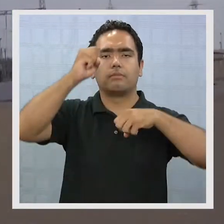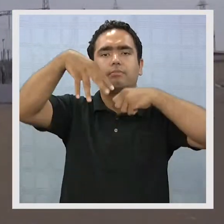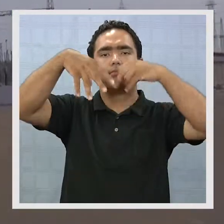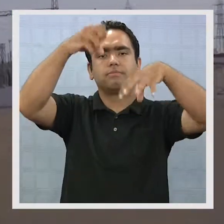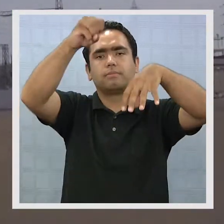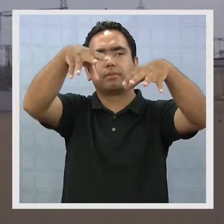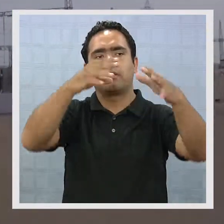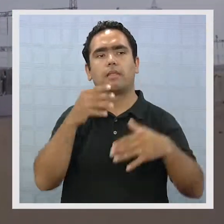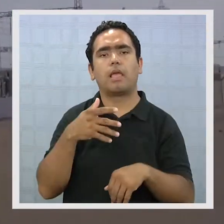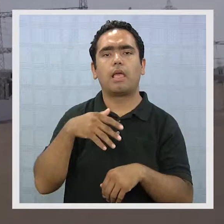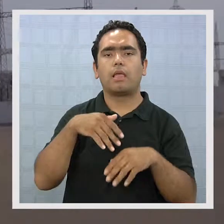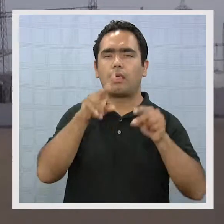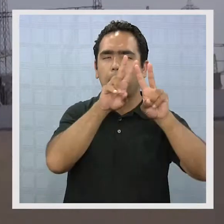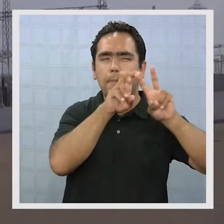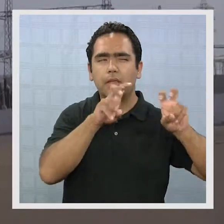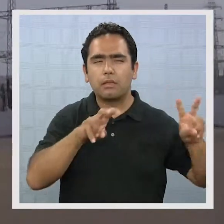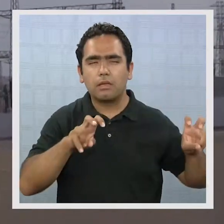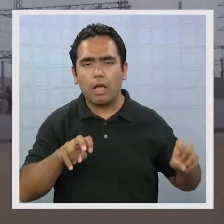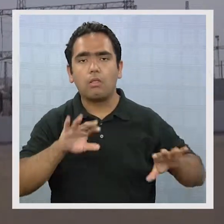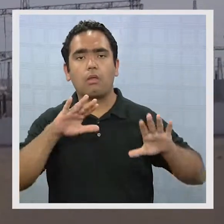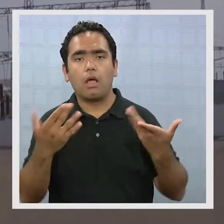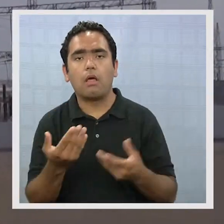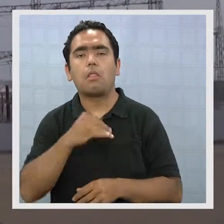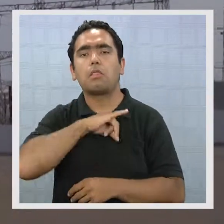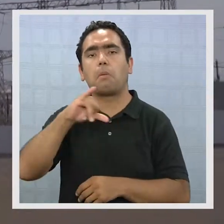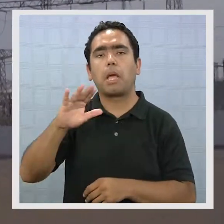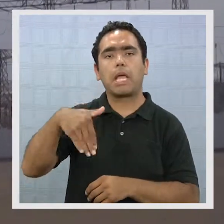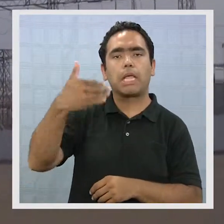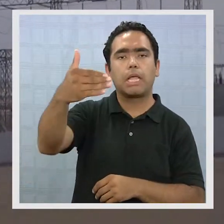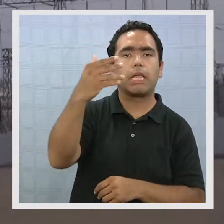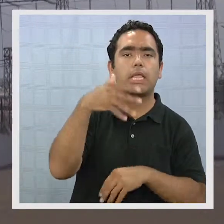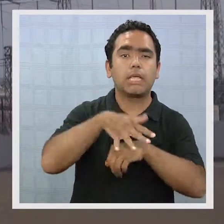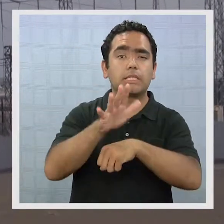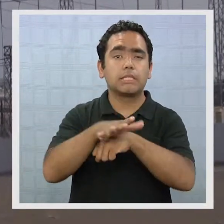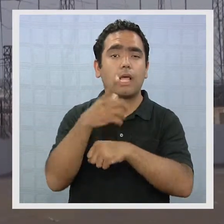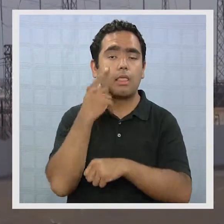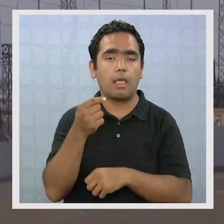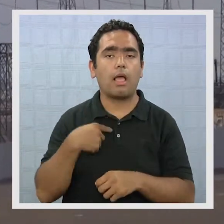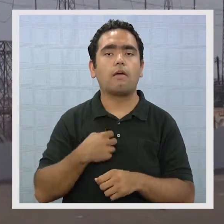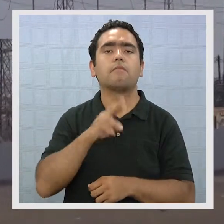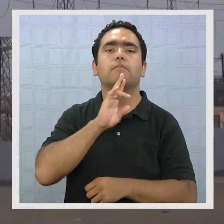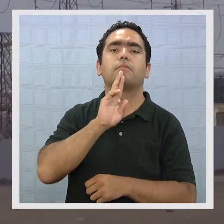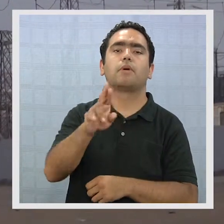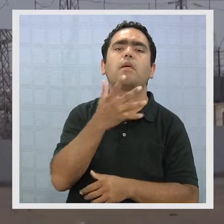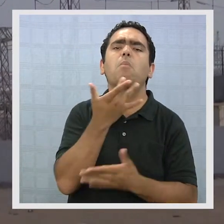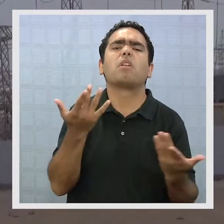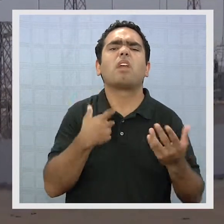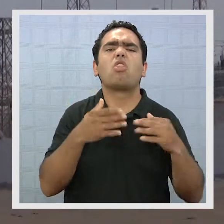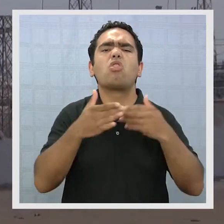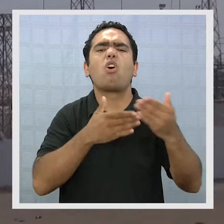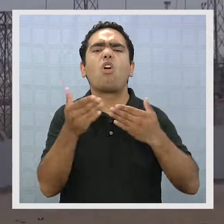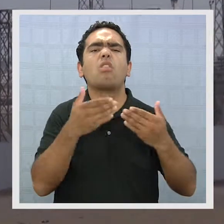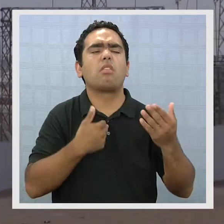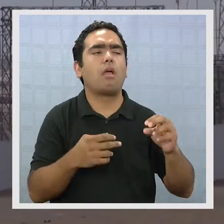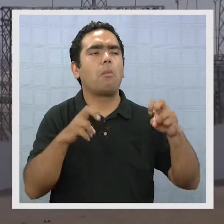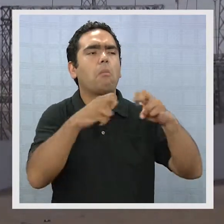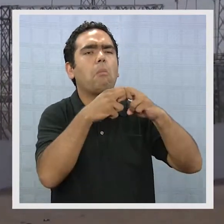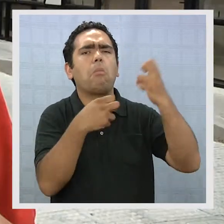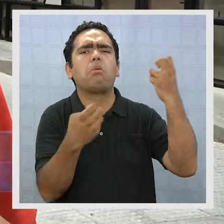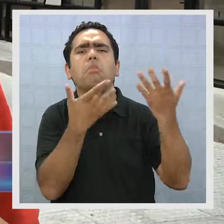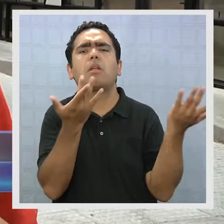hecho está en etapa de investigación y en 15 días recién se sabrá la causal de la falla. Que ellos están en la investigación no nos han podido